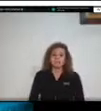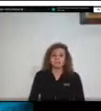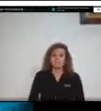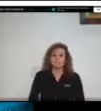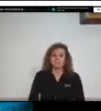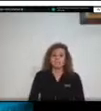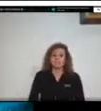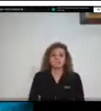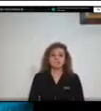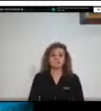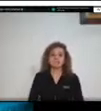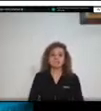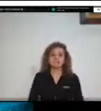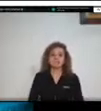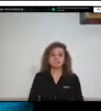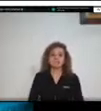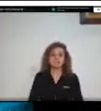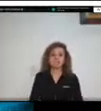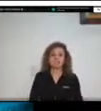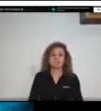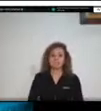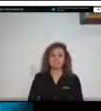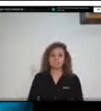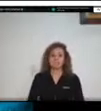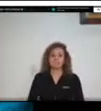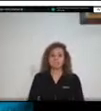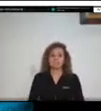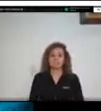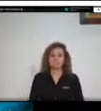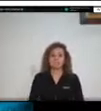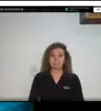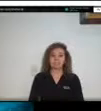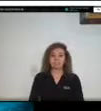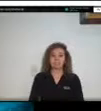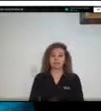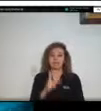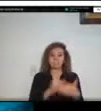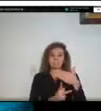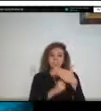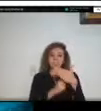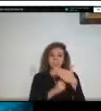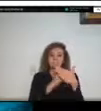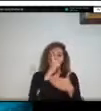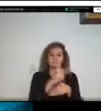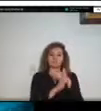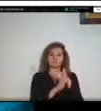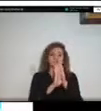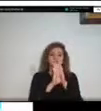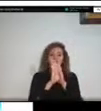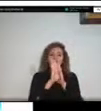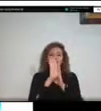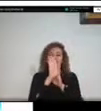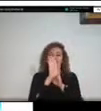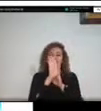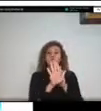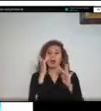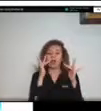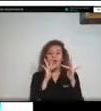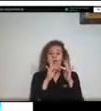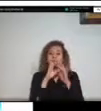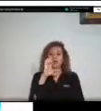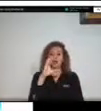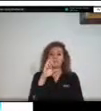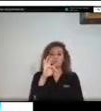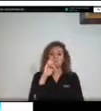el desarrollo de este proyecto se hizo en marco de un convenio con Ecopetrol cuya meta número 3